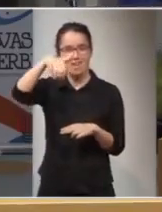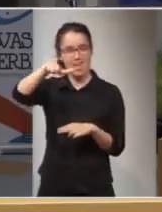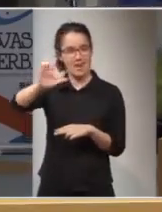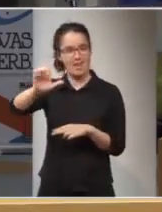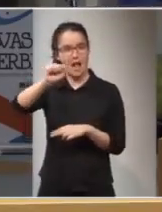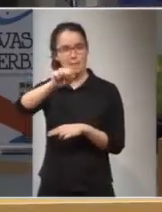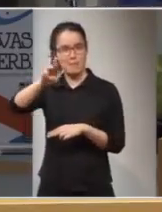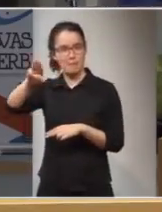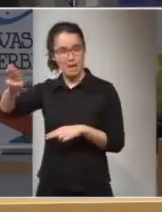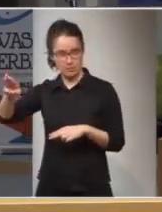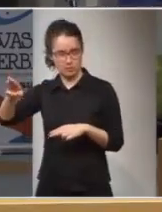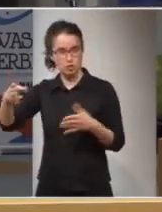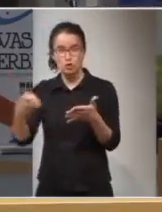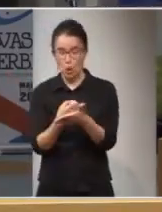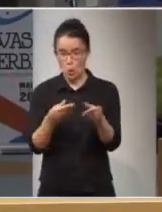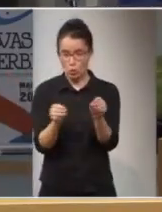LineApp, todo junto,